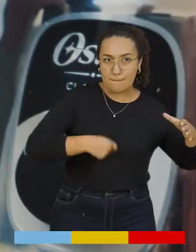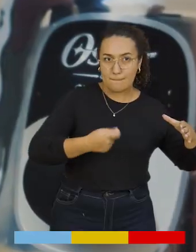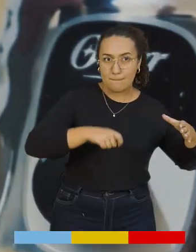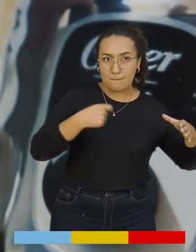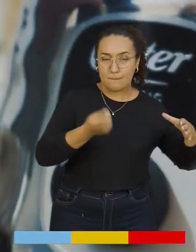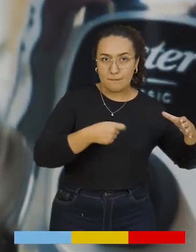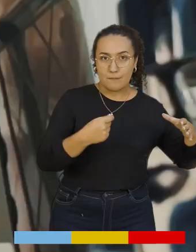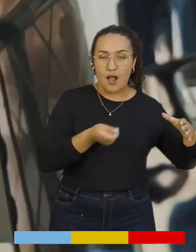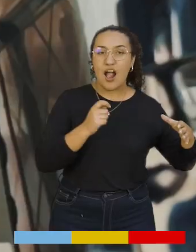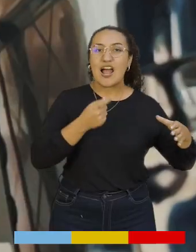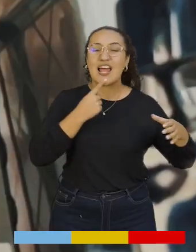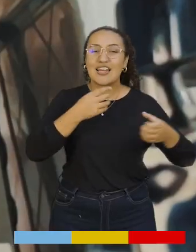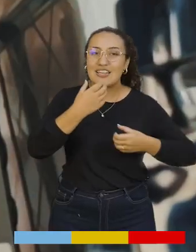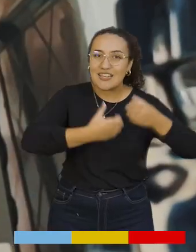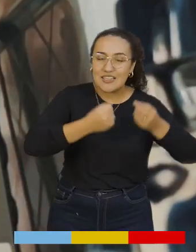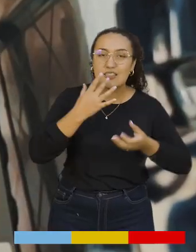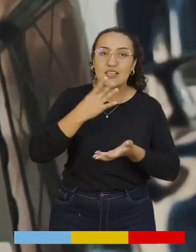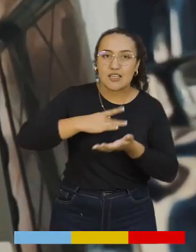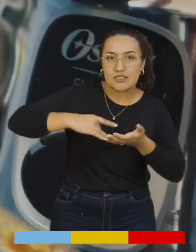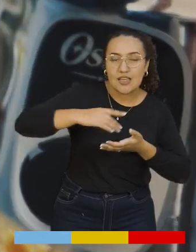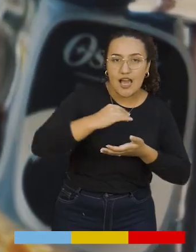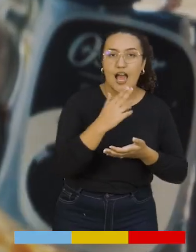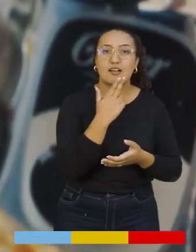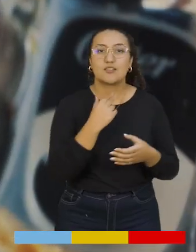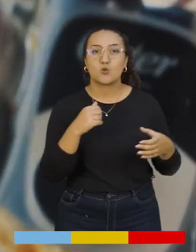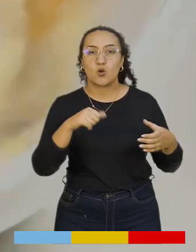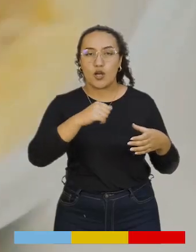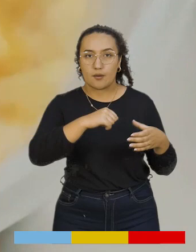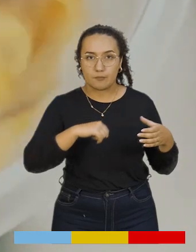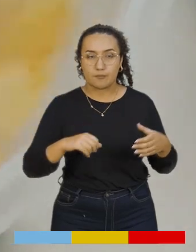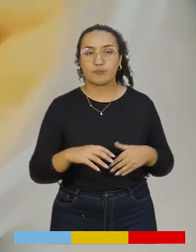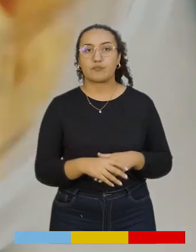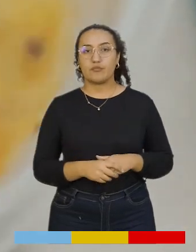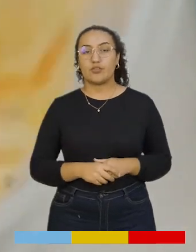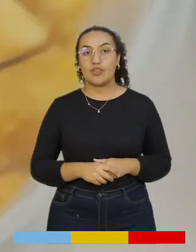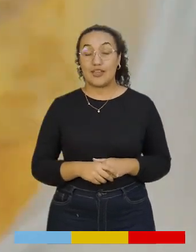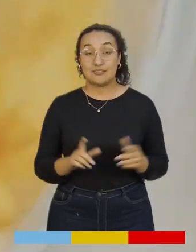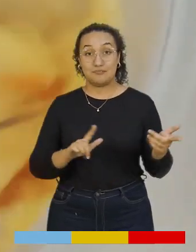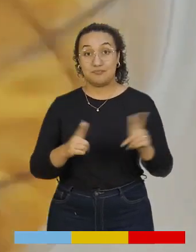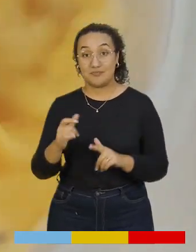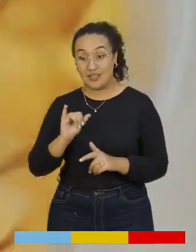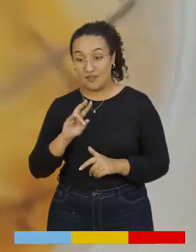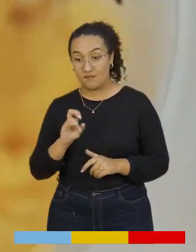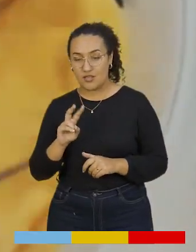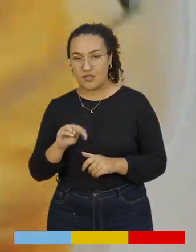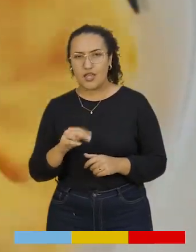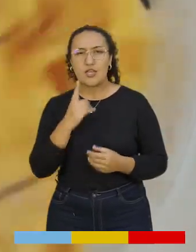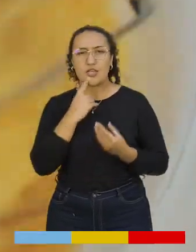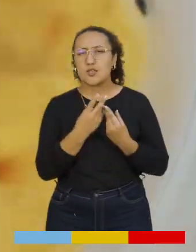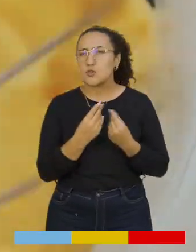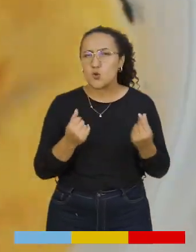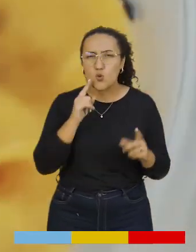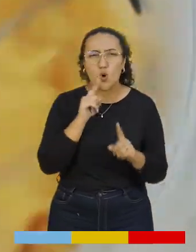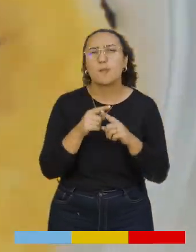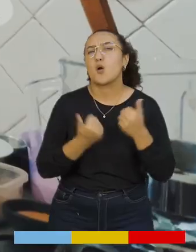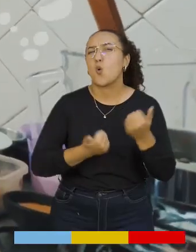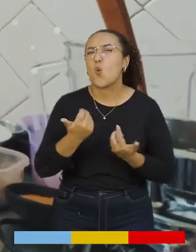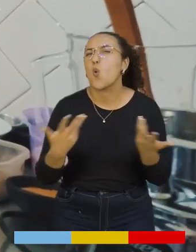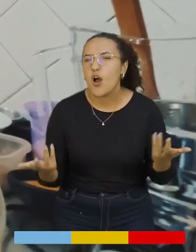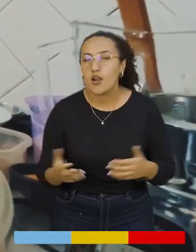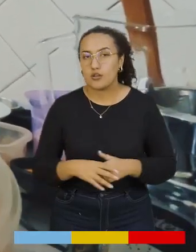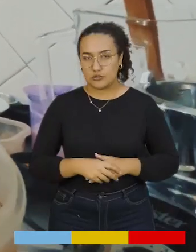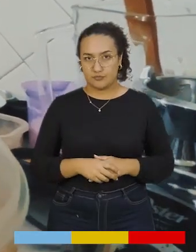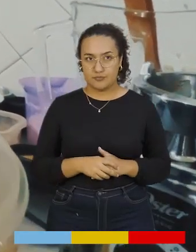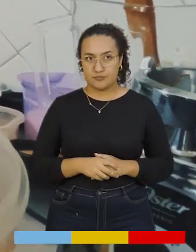la leche, el azúcar, la sal, la pimienta y el ají habanero. Bueno, Iván, y con estos ingredientes, ¿qué textura buscamos?